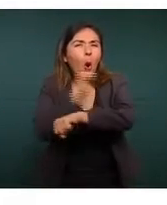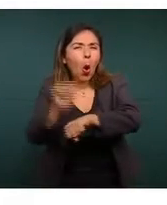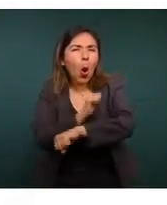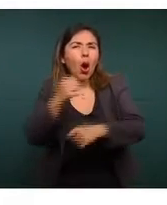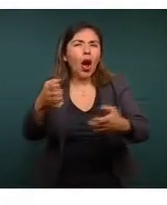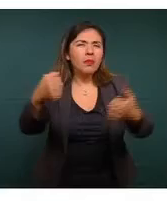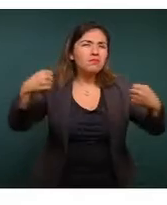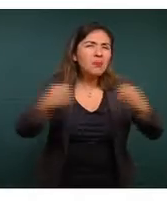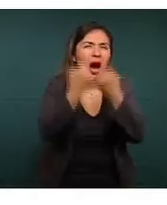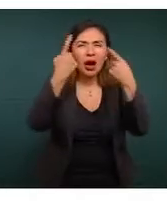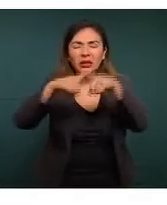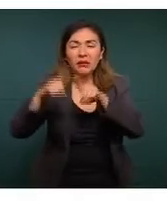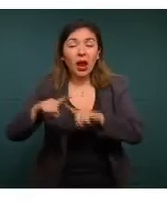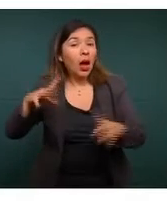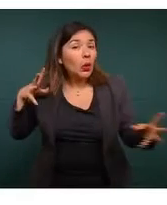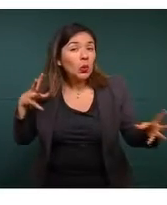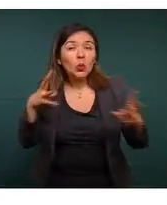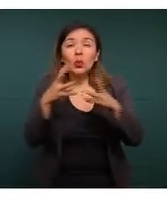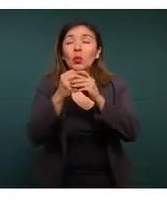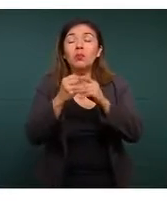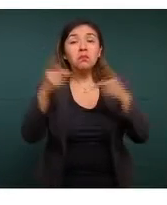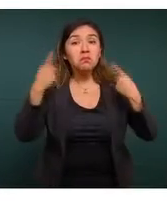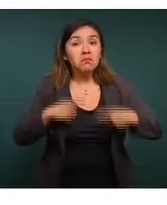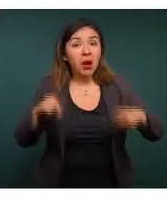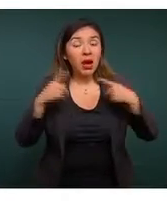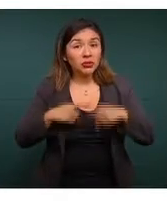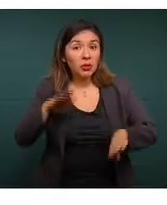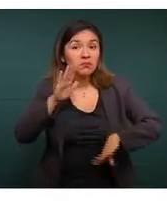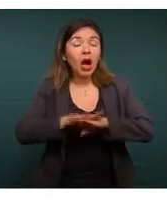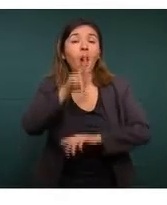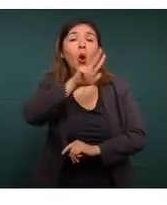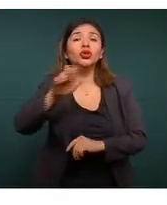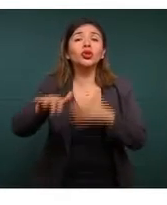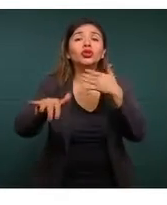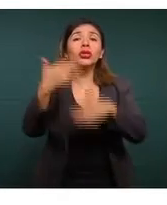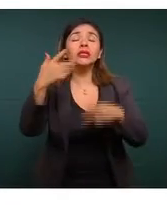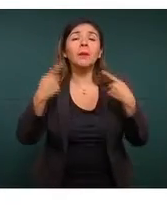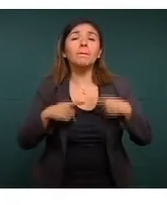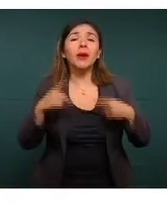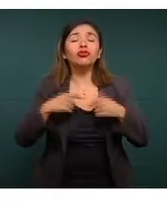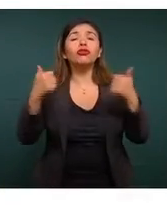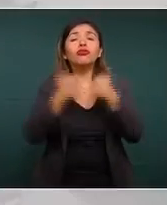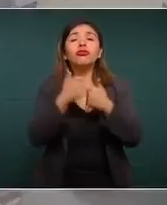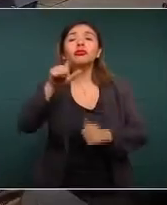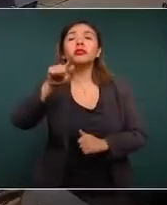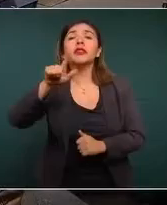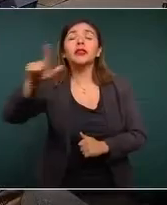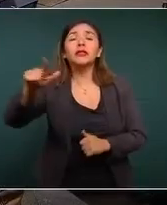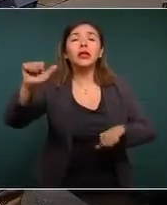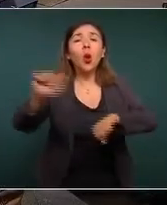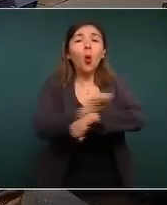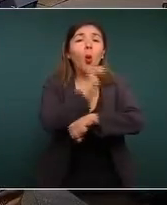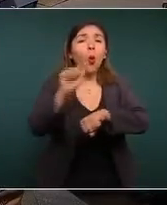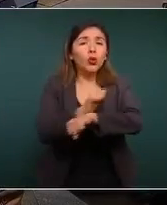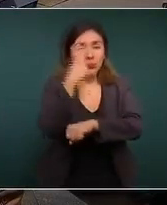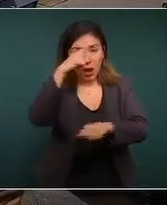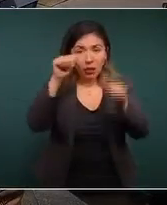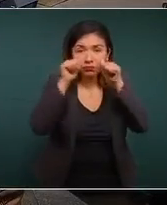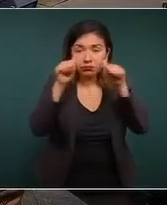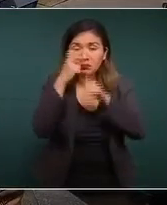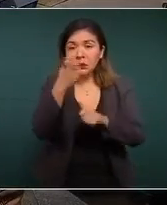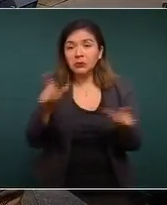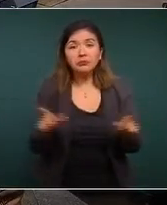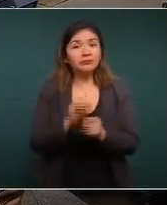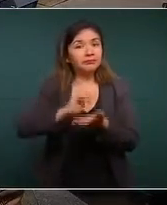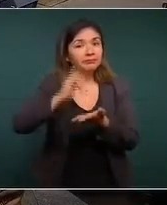ampliando un total de personal de 815 elementos con 77 vehículos. Muchas